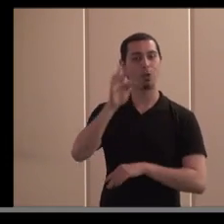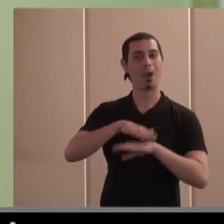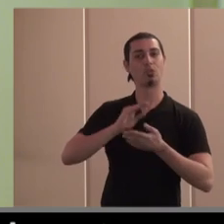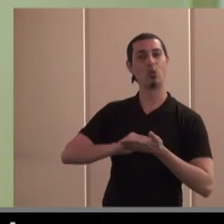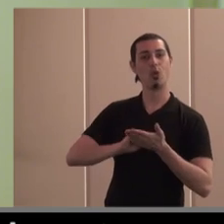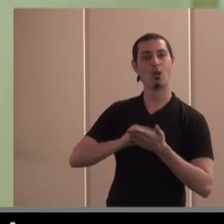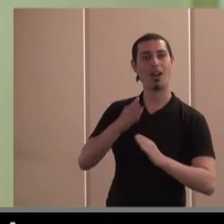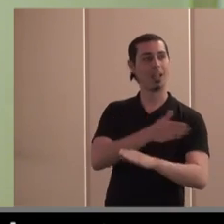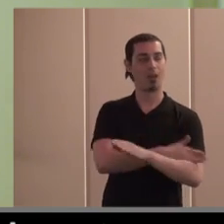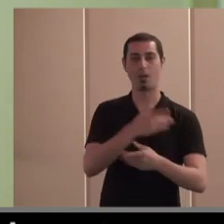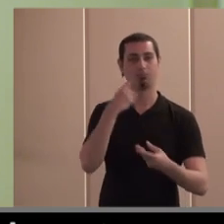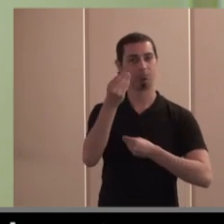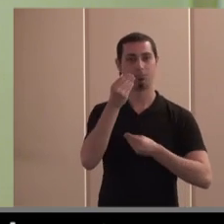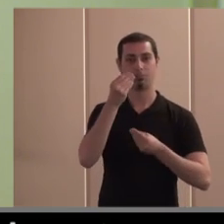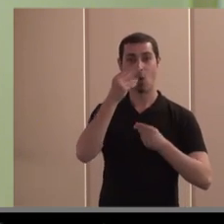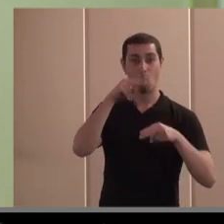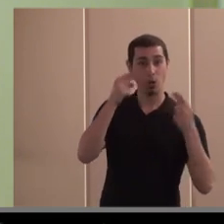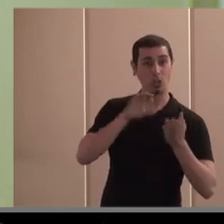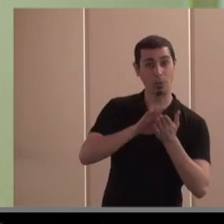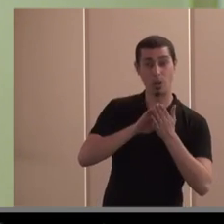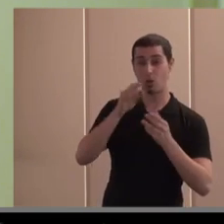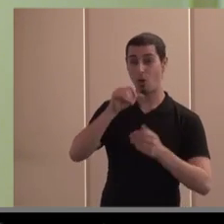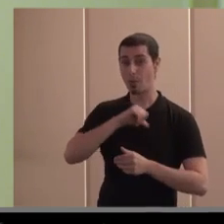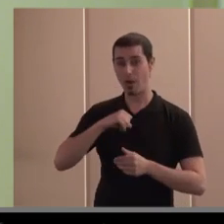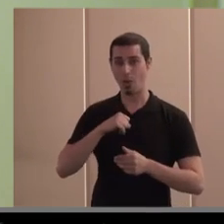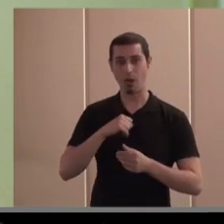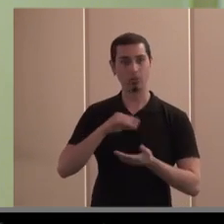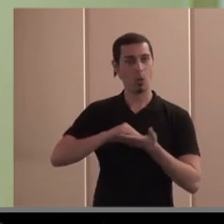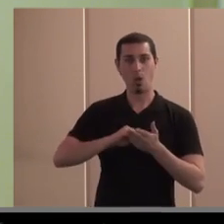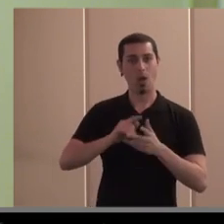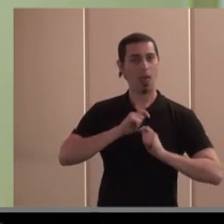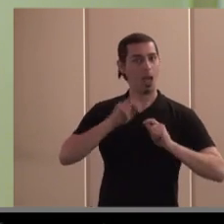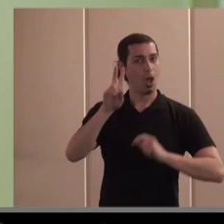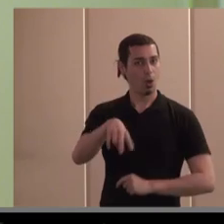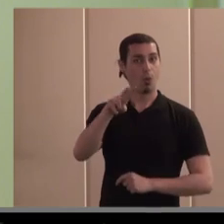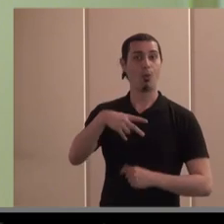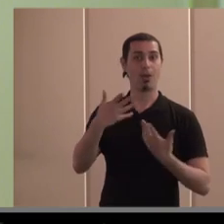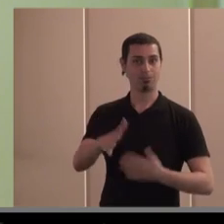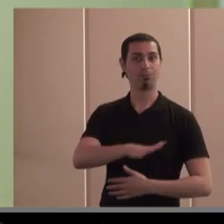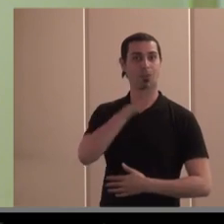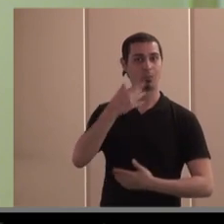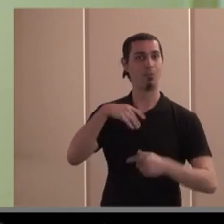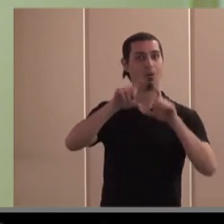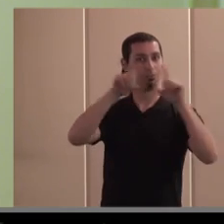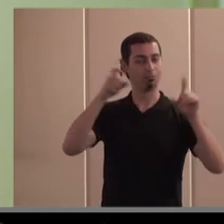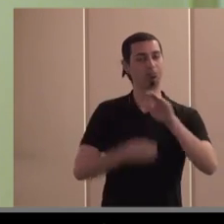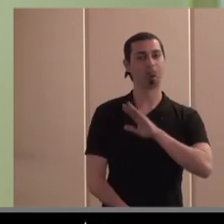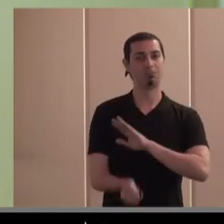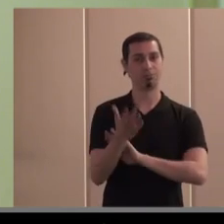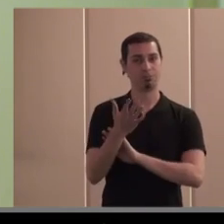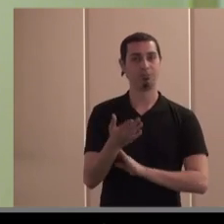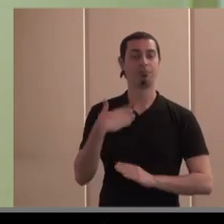que no eran solucionados ni por lo público ni por entidades privadas por los diferentes motivos que en cada época histórica había.